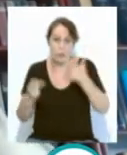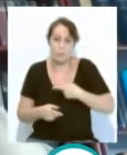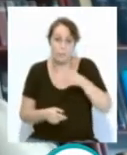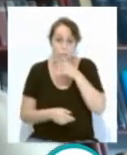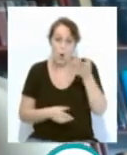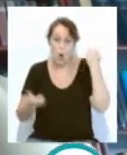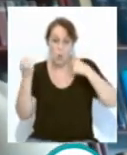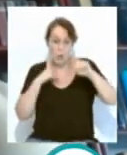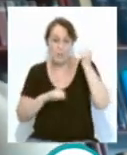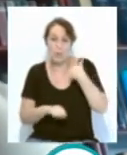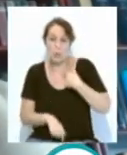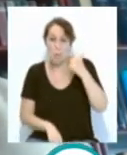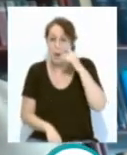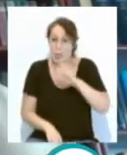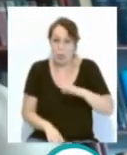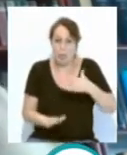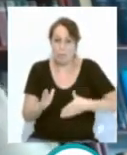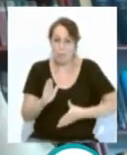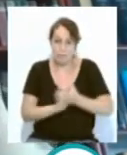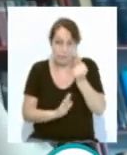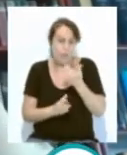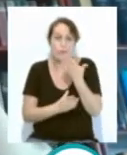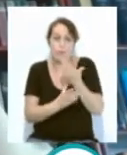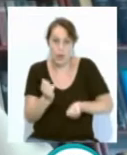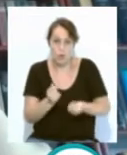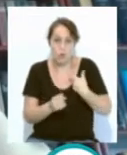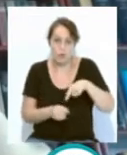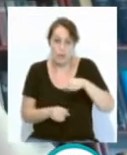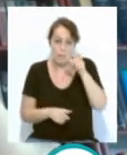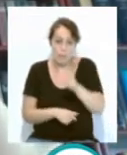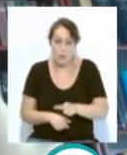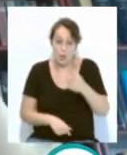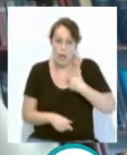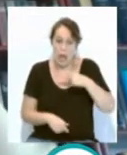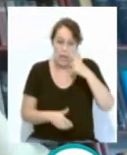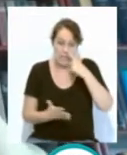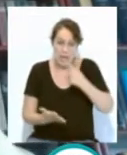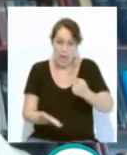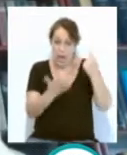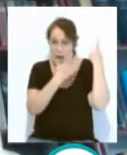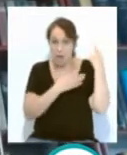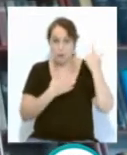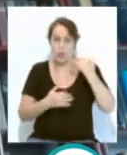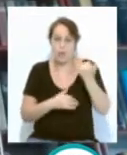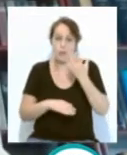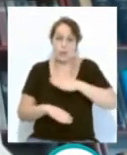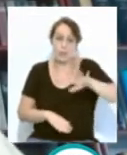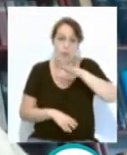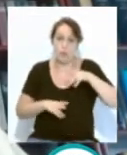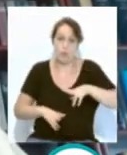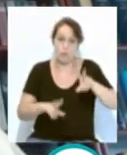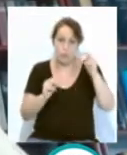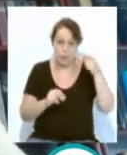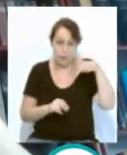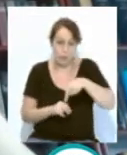pueden resultar erráticos de una persona que ha dejado de ser jefe del Estado hace más de seis años fomente una crisis institucional